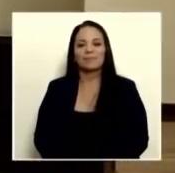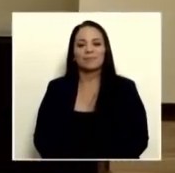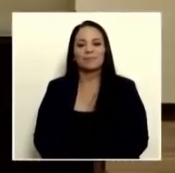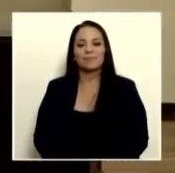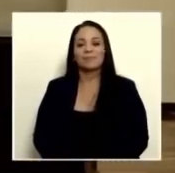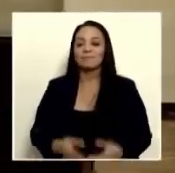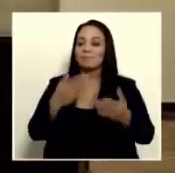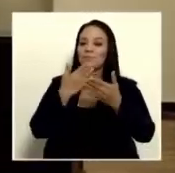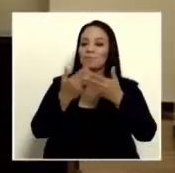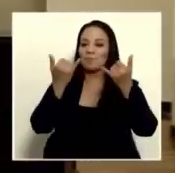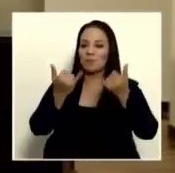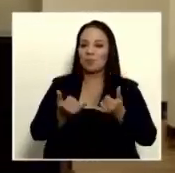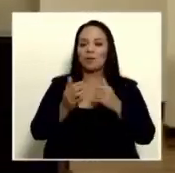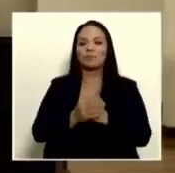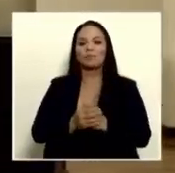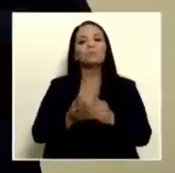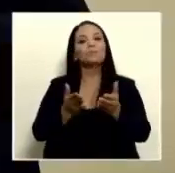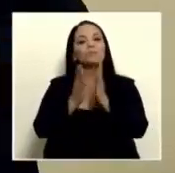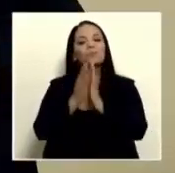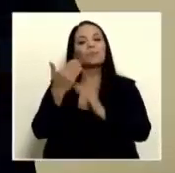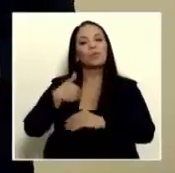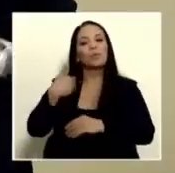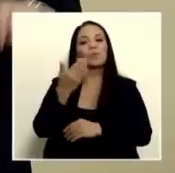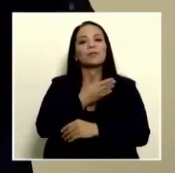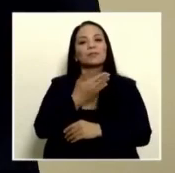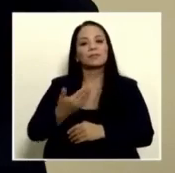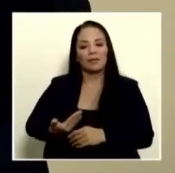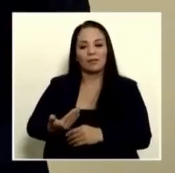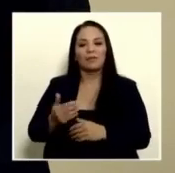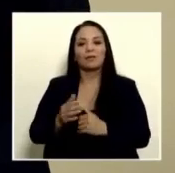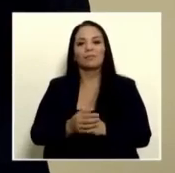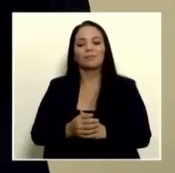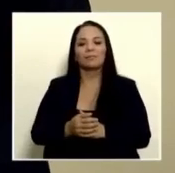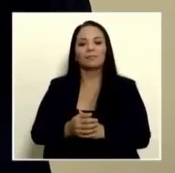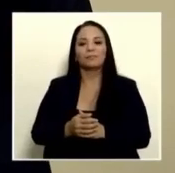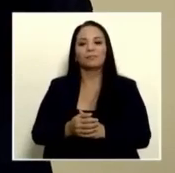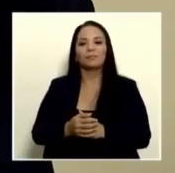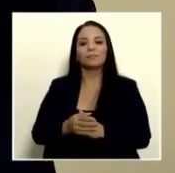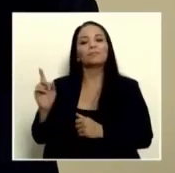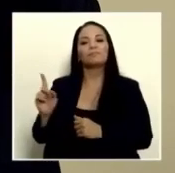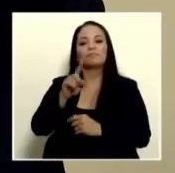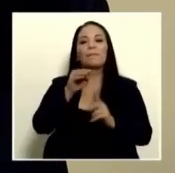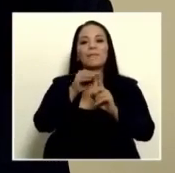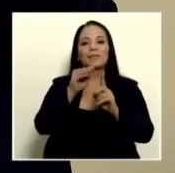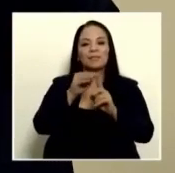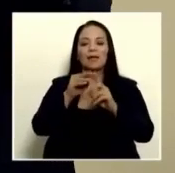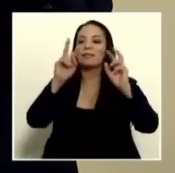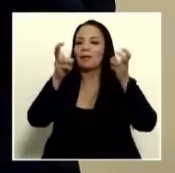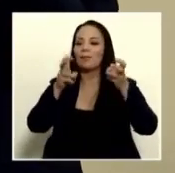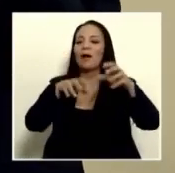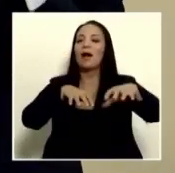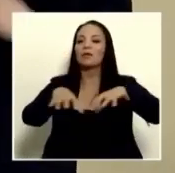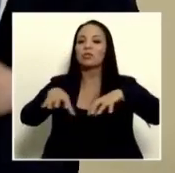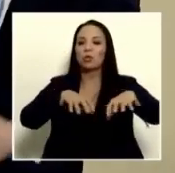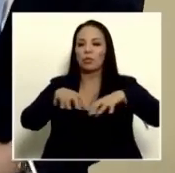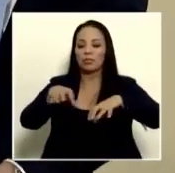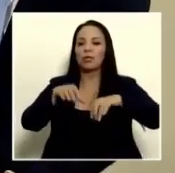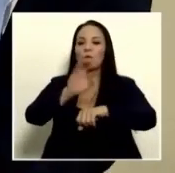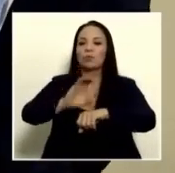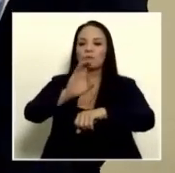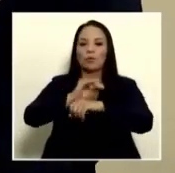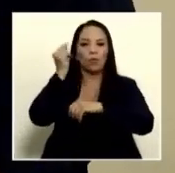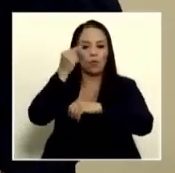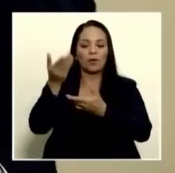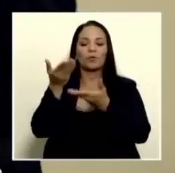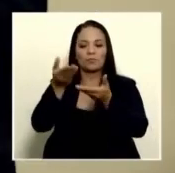En este momento, le solicito al señor presidente de la República que nos brinde su mensaje sobre las acciones del Consejo